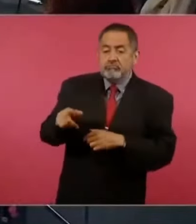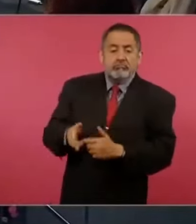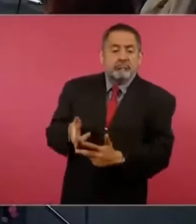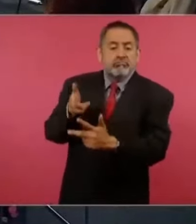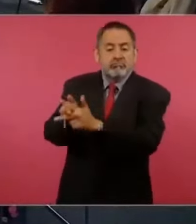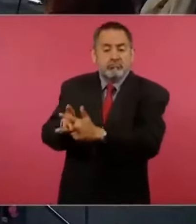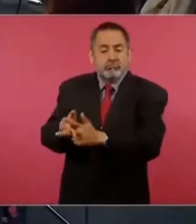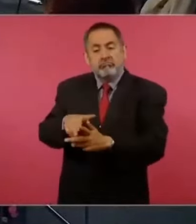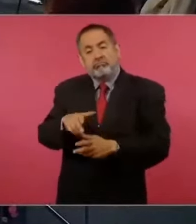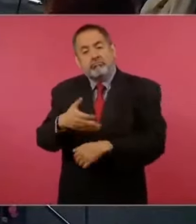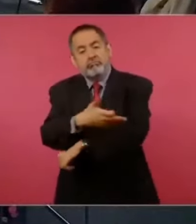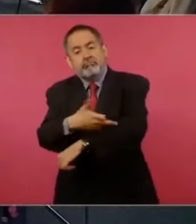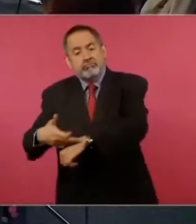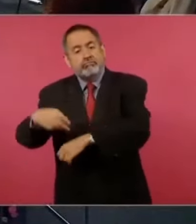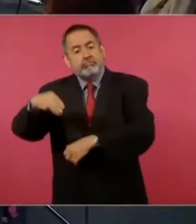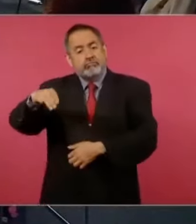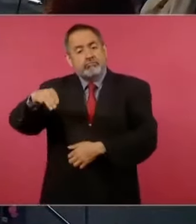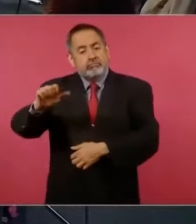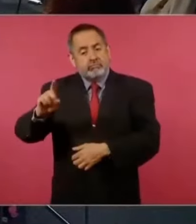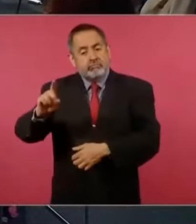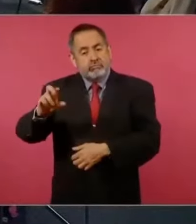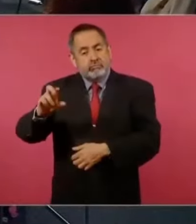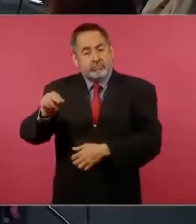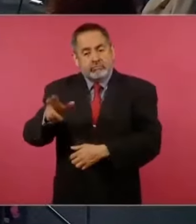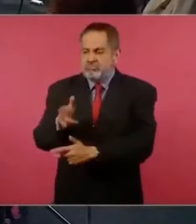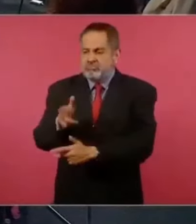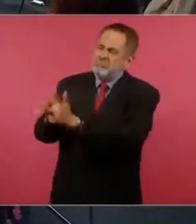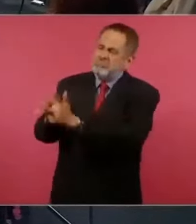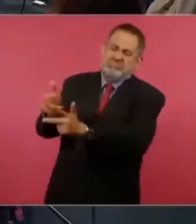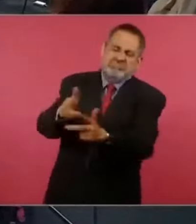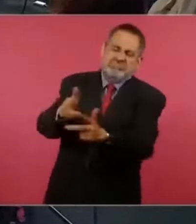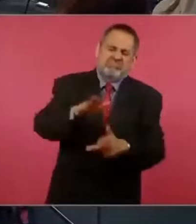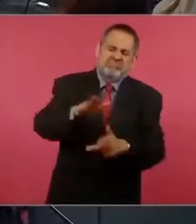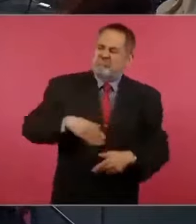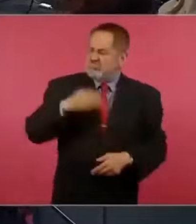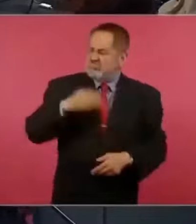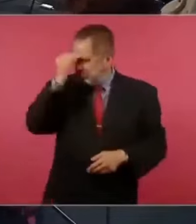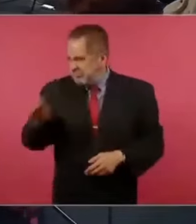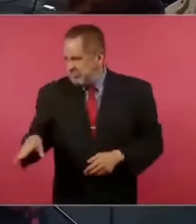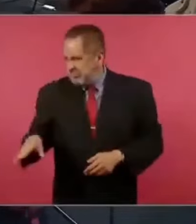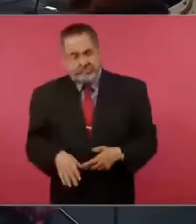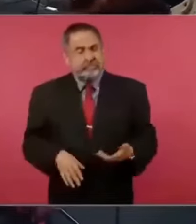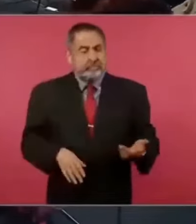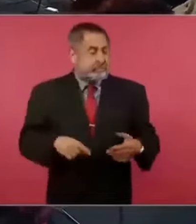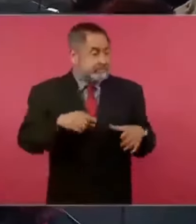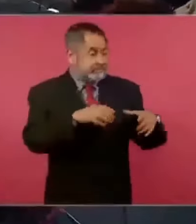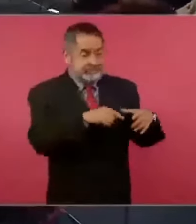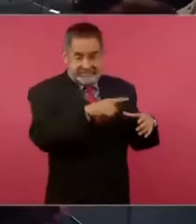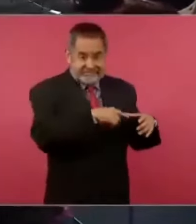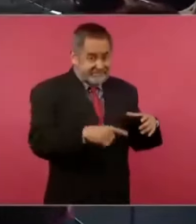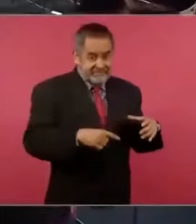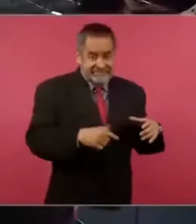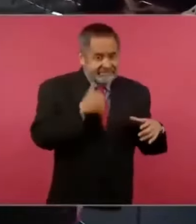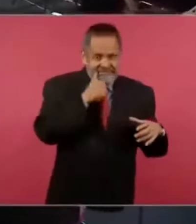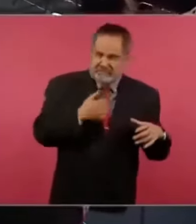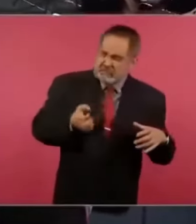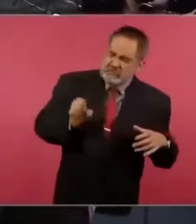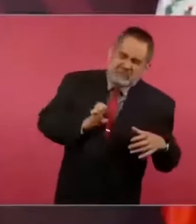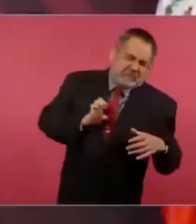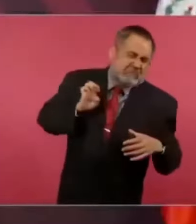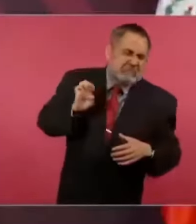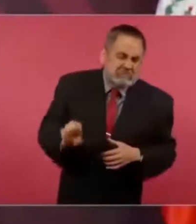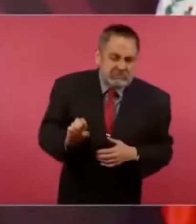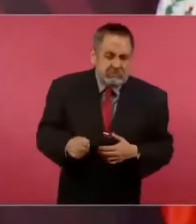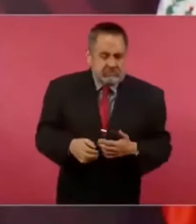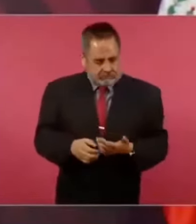los Madero y odio, porque suele